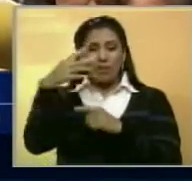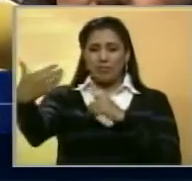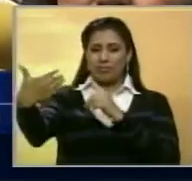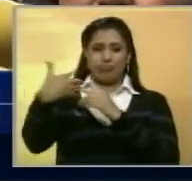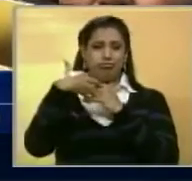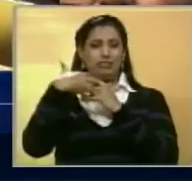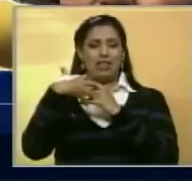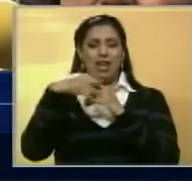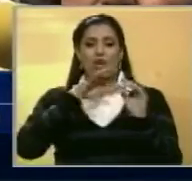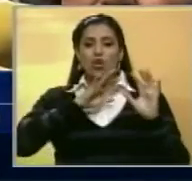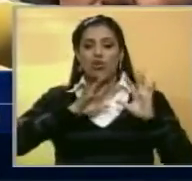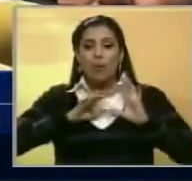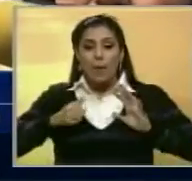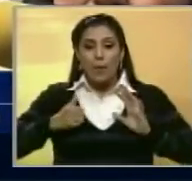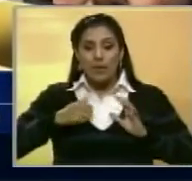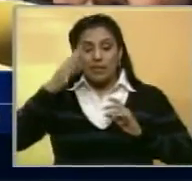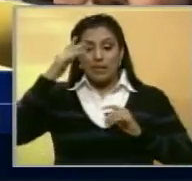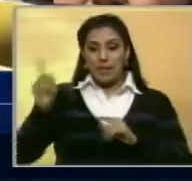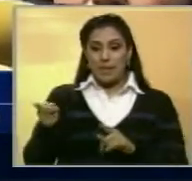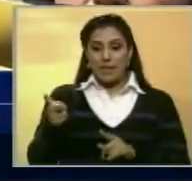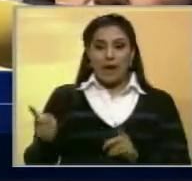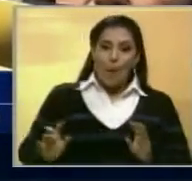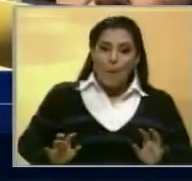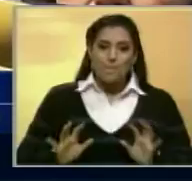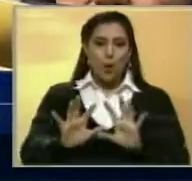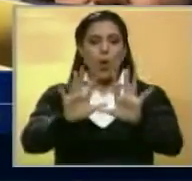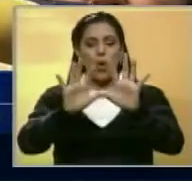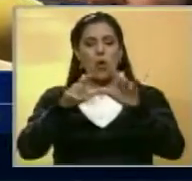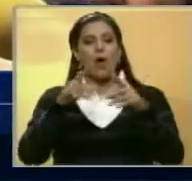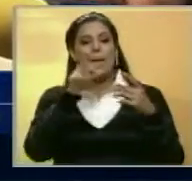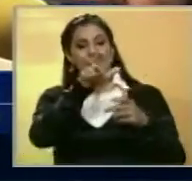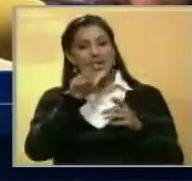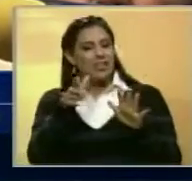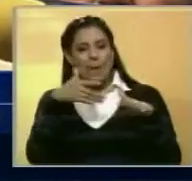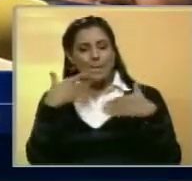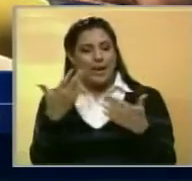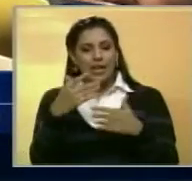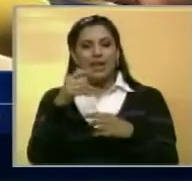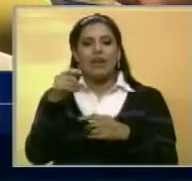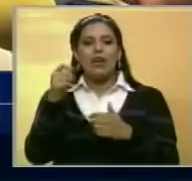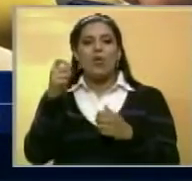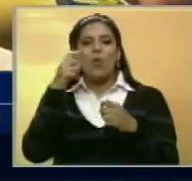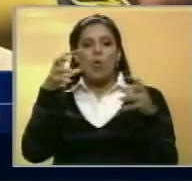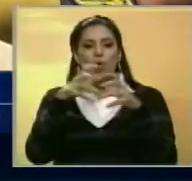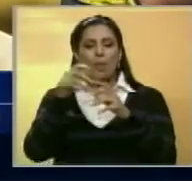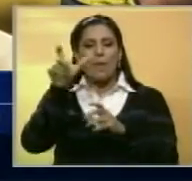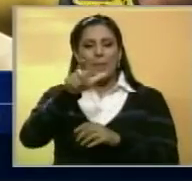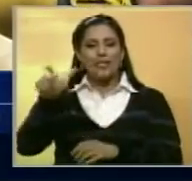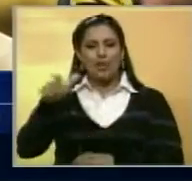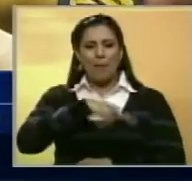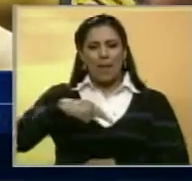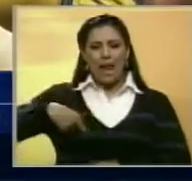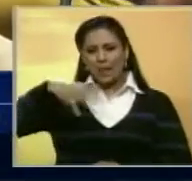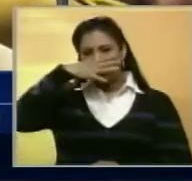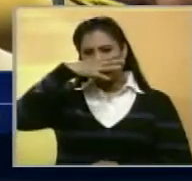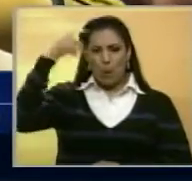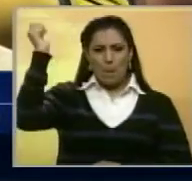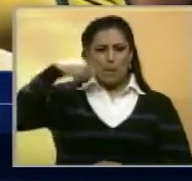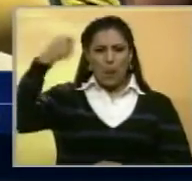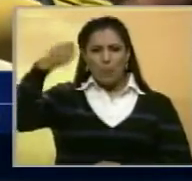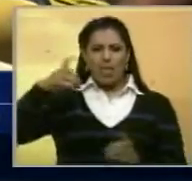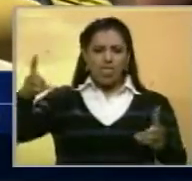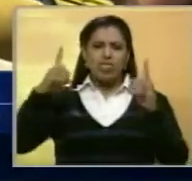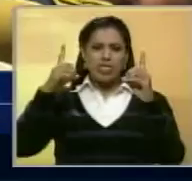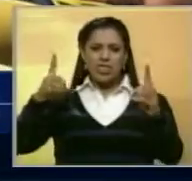lanzarnos al propósito, porque se lo advertimos completamente, lanzarnos a un grupo de personas armadas que con total